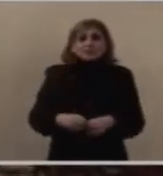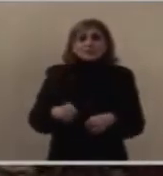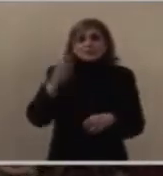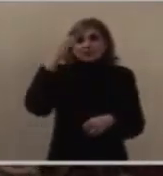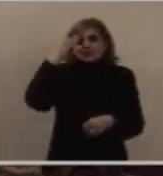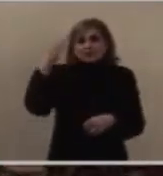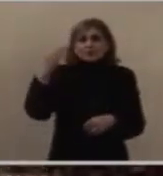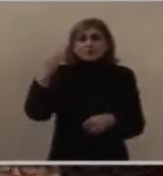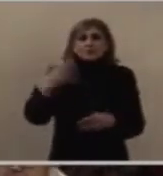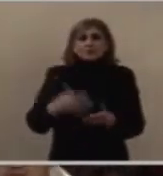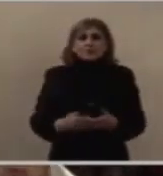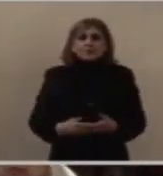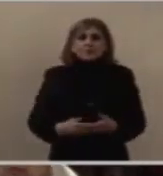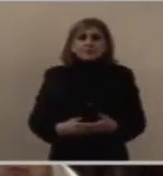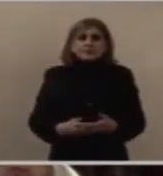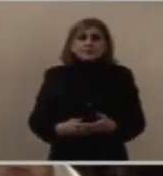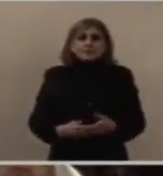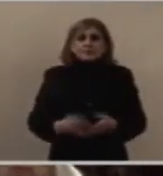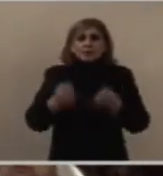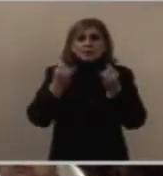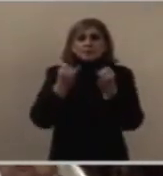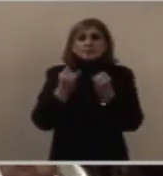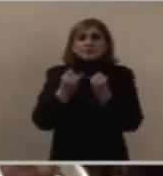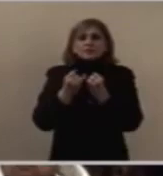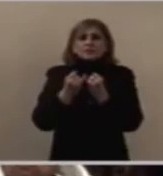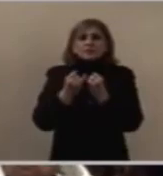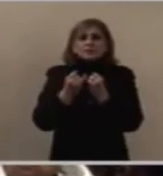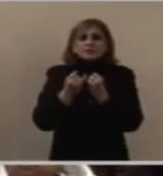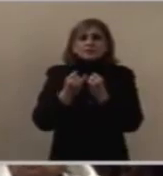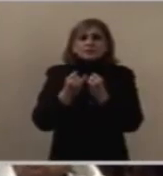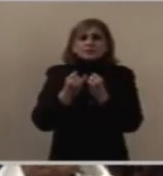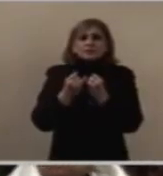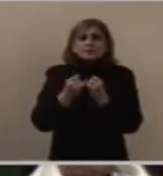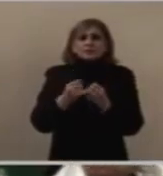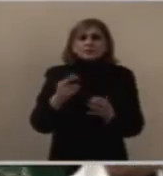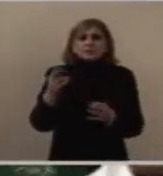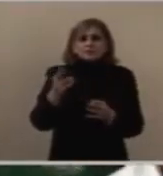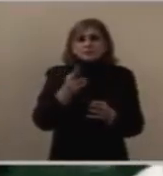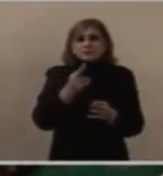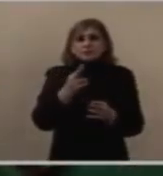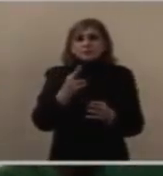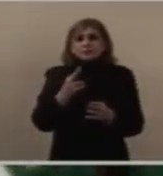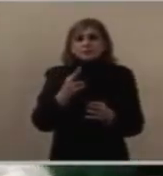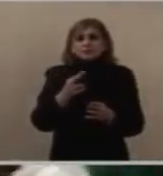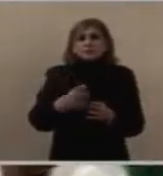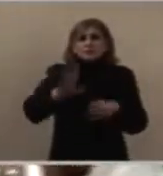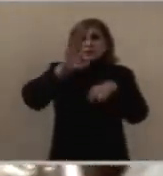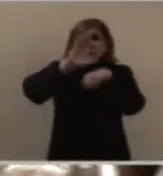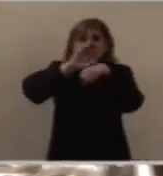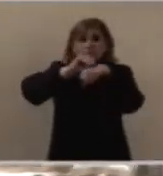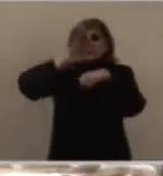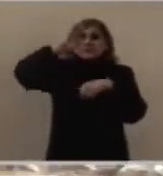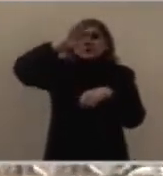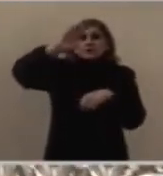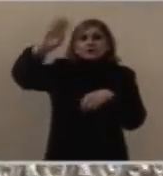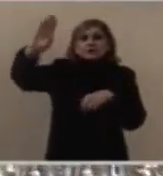Y también el Señor me concedió ordenar